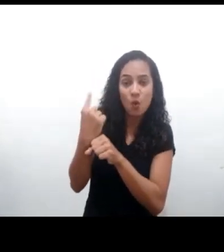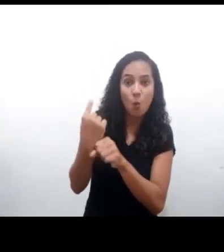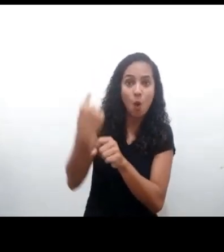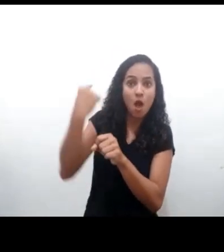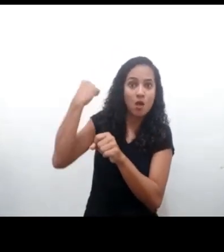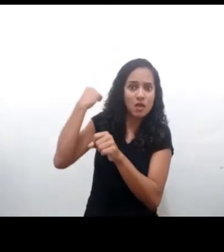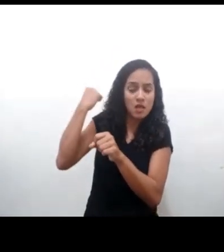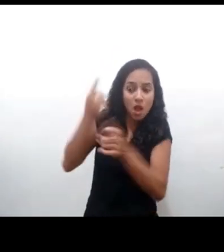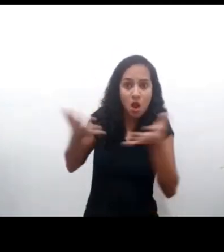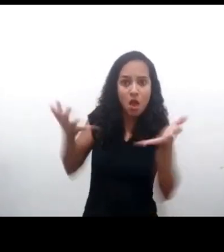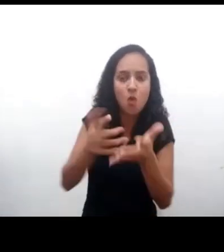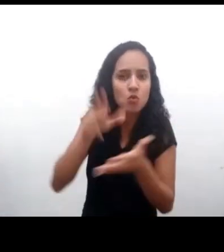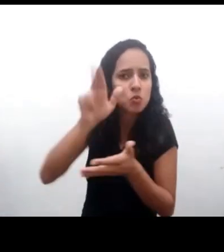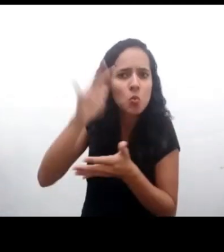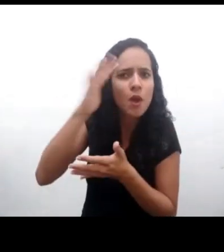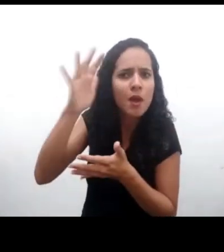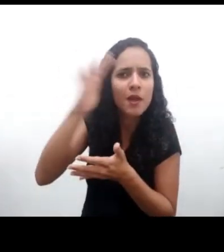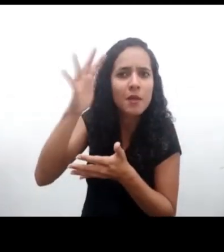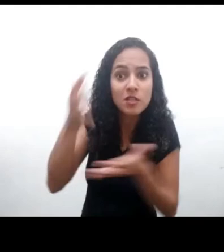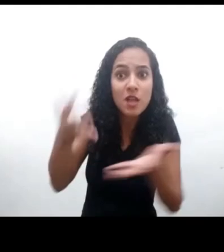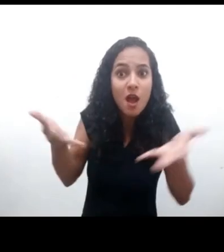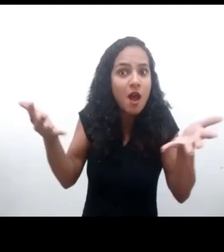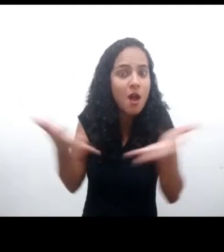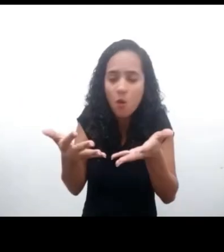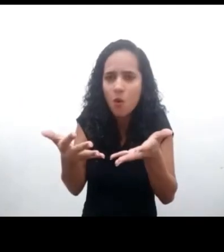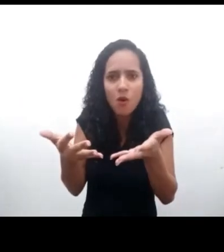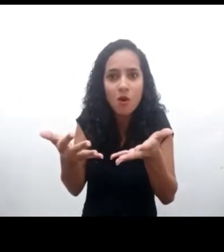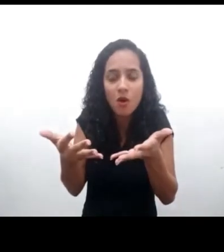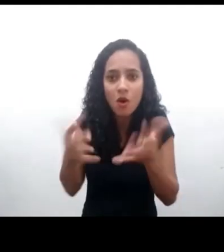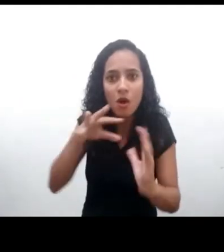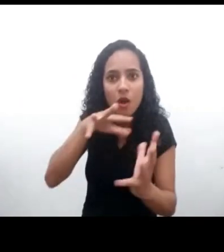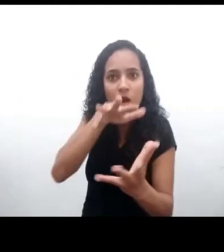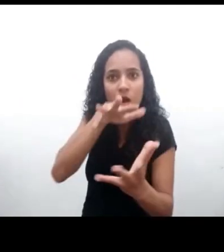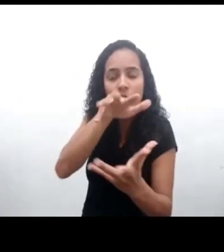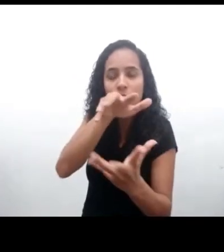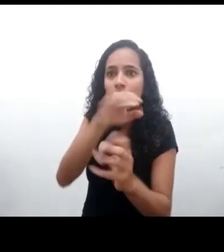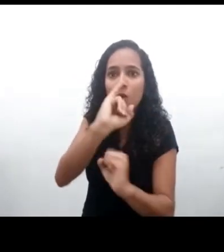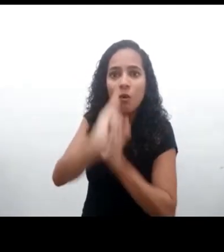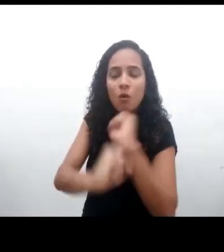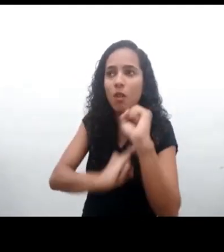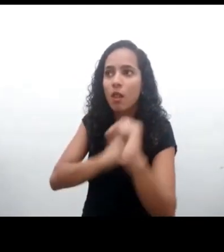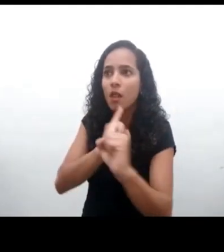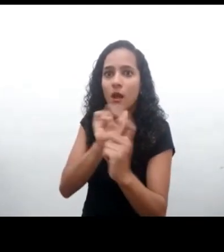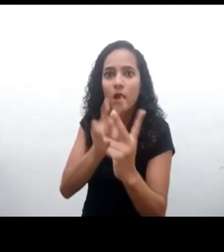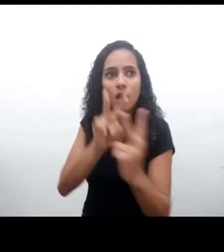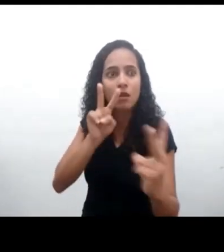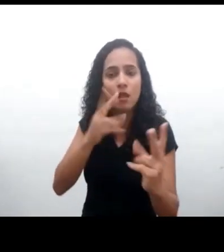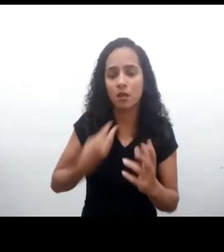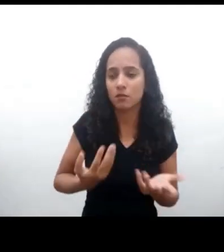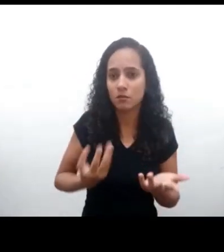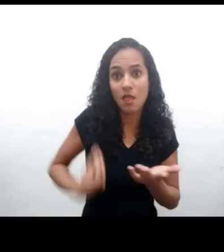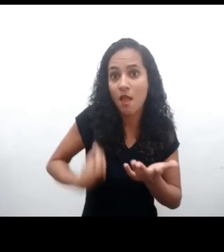inescindible de las relaciones y de la vida cotidiana. En ese sentido, hemos acuñado esta